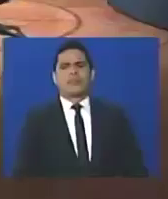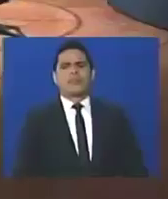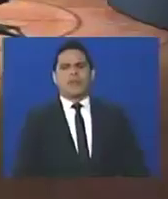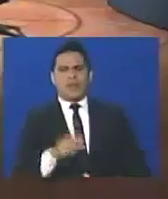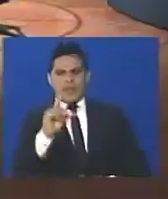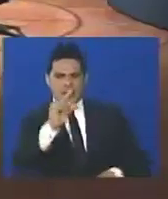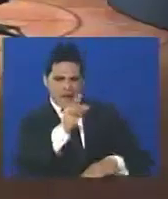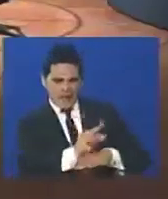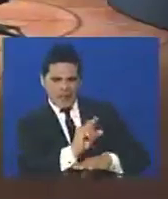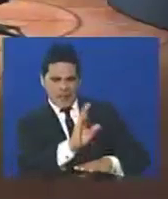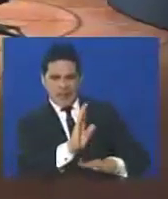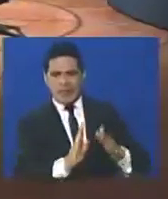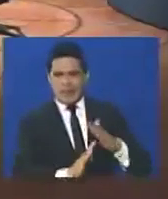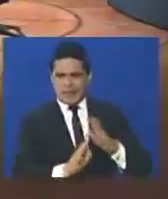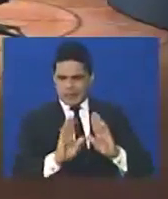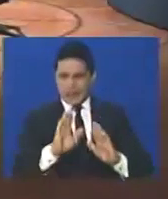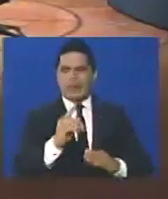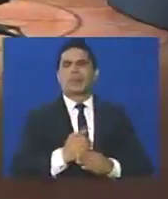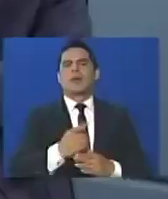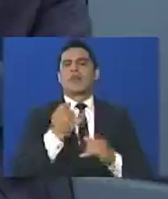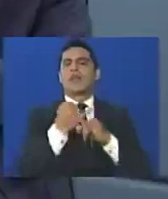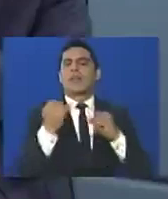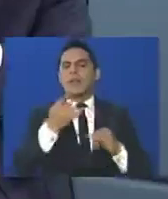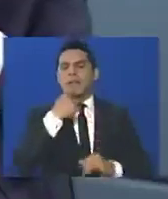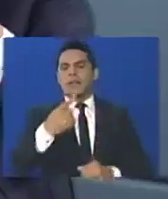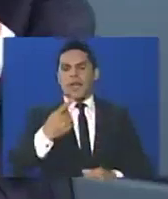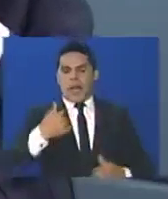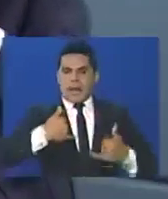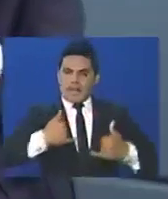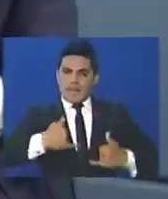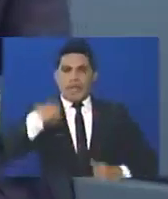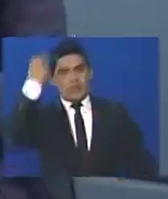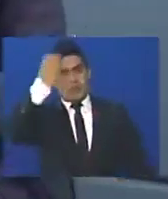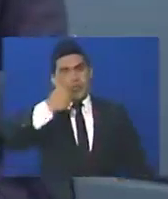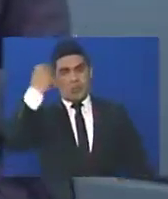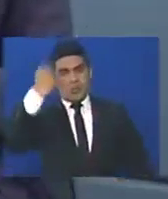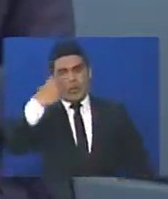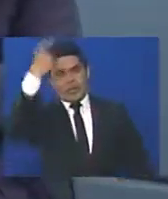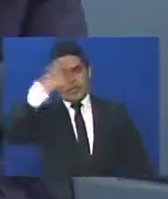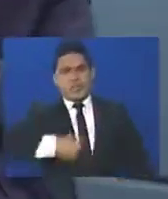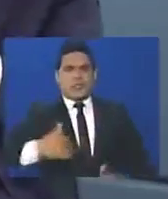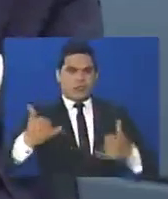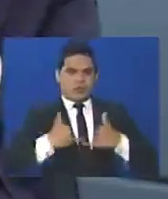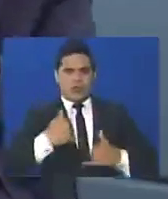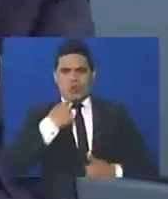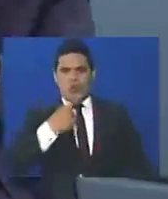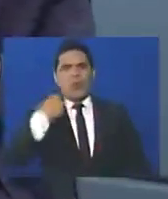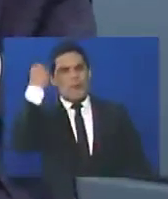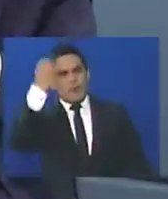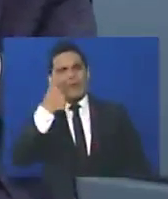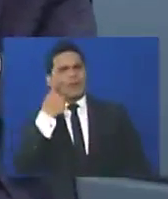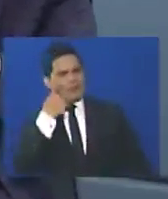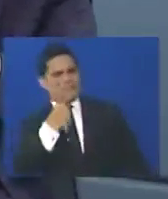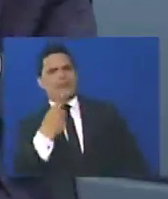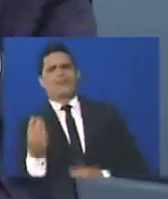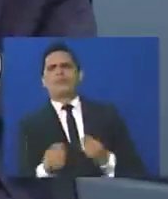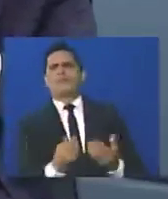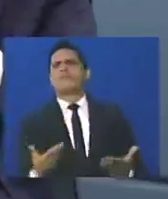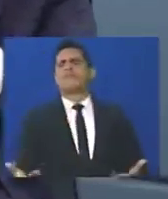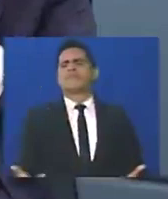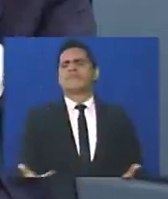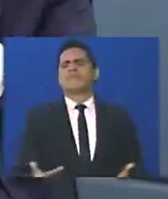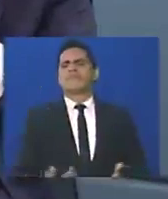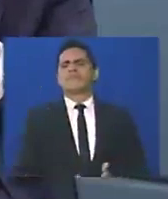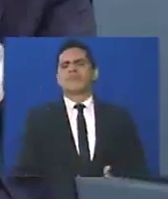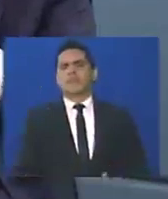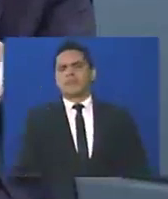permítame 10 segundos nada más, 10 segundos, entonces a mí, a mí, bueno es mi opinión, no puedo hablar por otros, Wilmer, pero a mí me parece una de las cosas